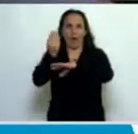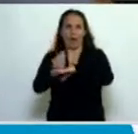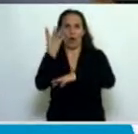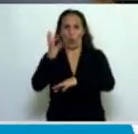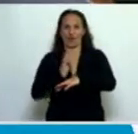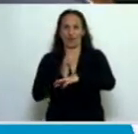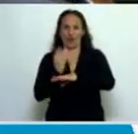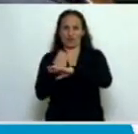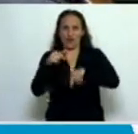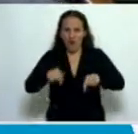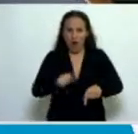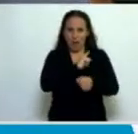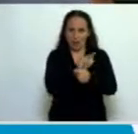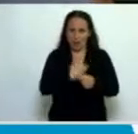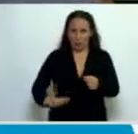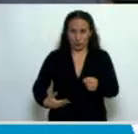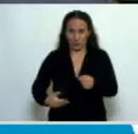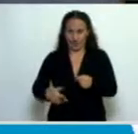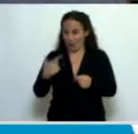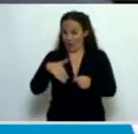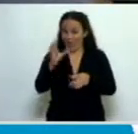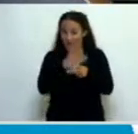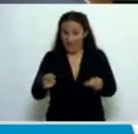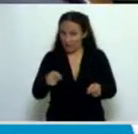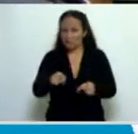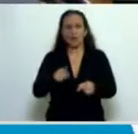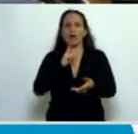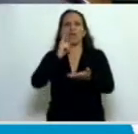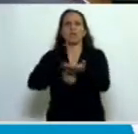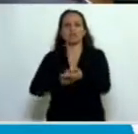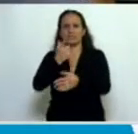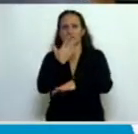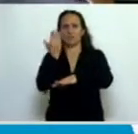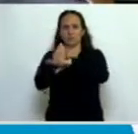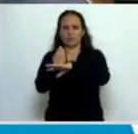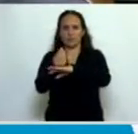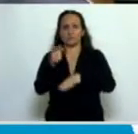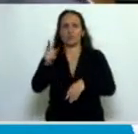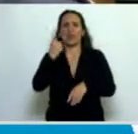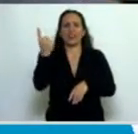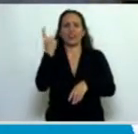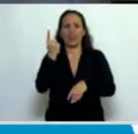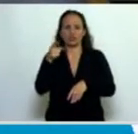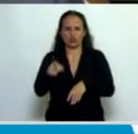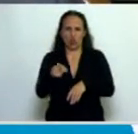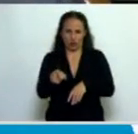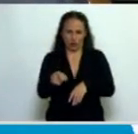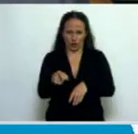presente Poder Ejecutivo en los últimos meses de su ejercicio establece por lo menos un director que va a limitar